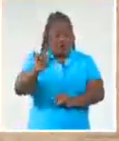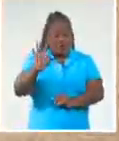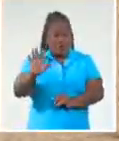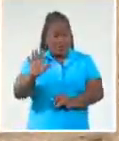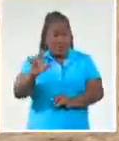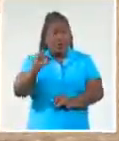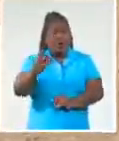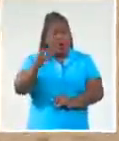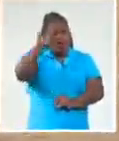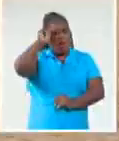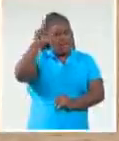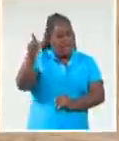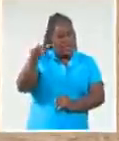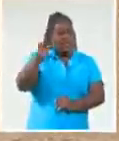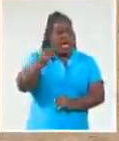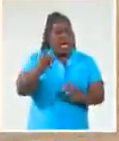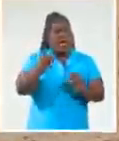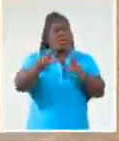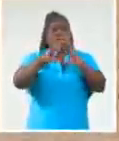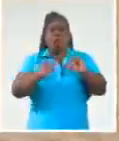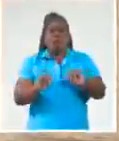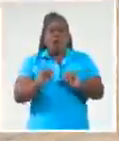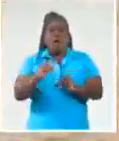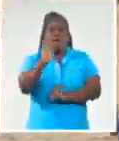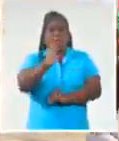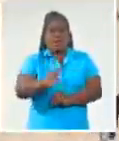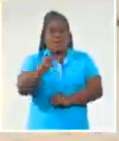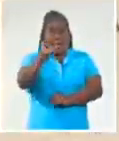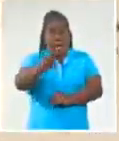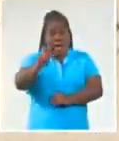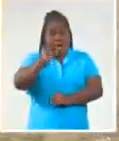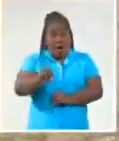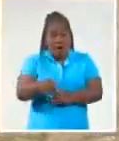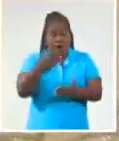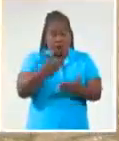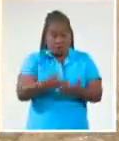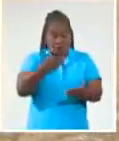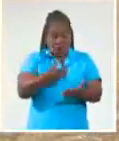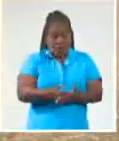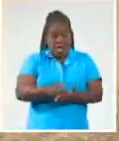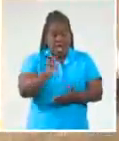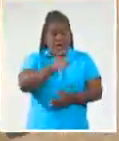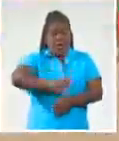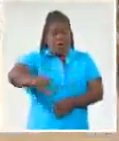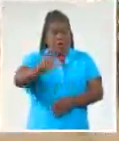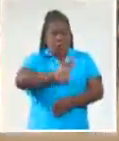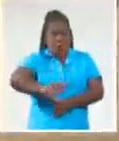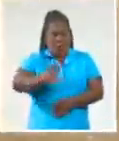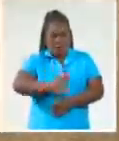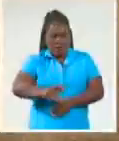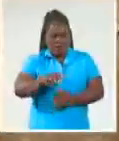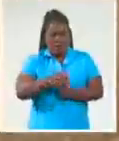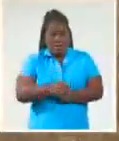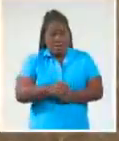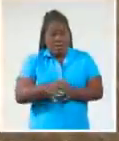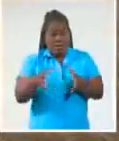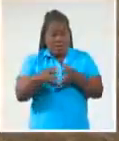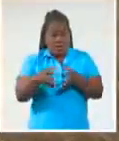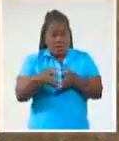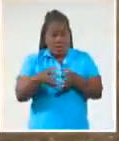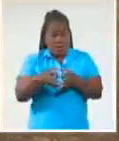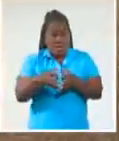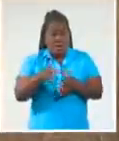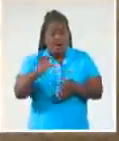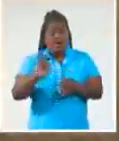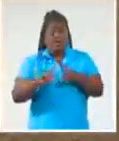además de Brasil en Nicaragua, ahora tendrá la oportunidad de mostrar su calidad en Europa donde defenderá los colores del Janová de la Primera División de